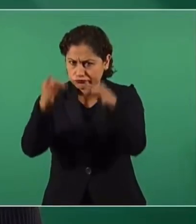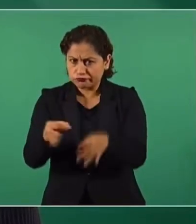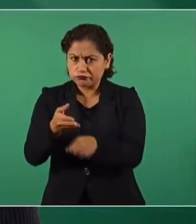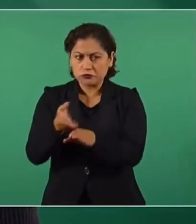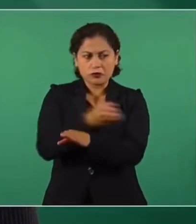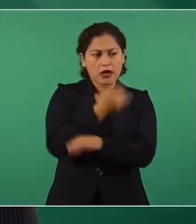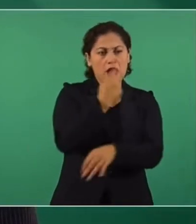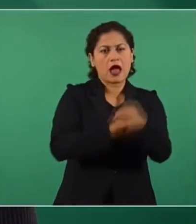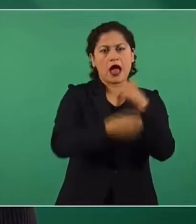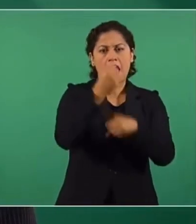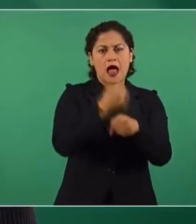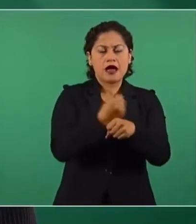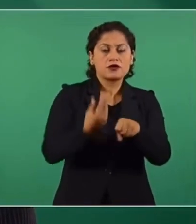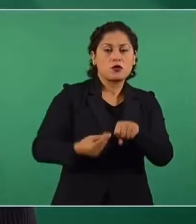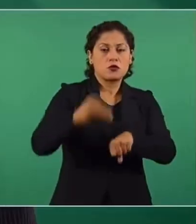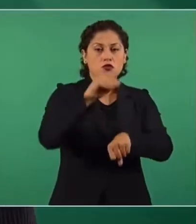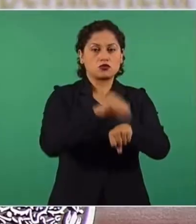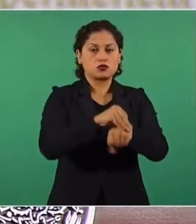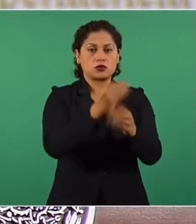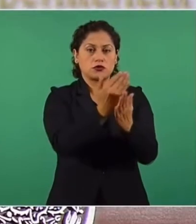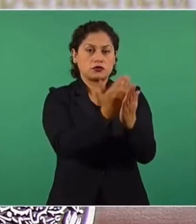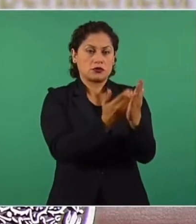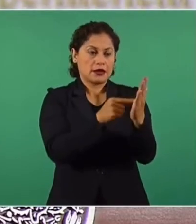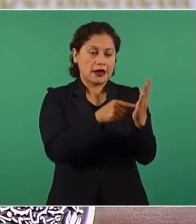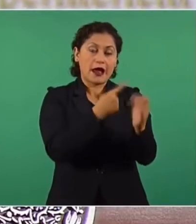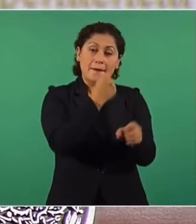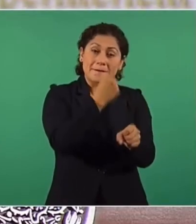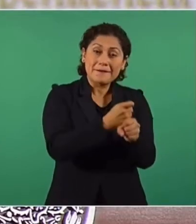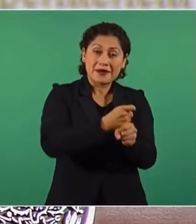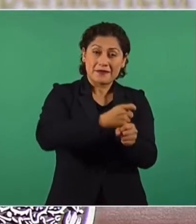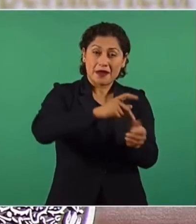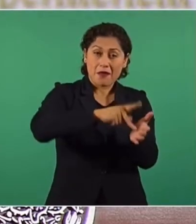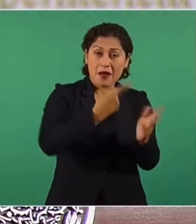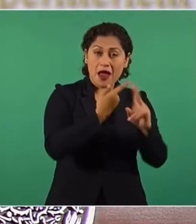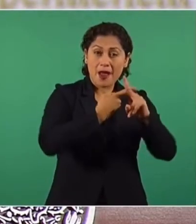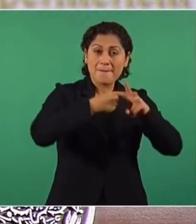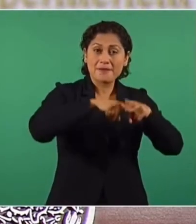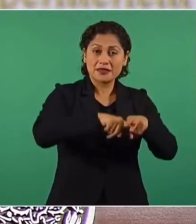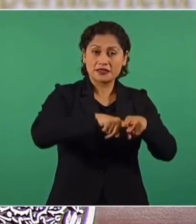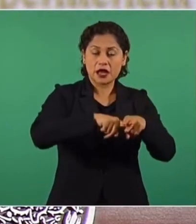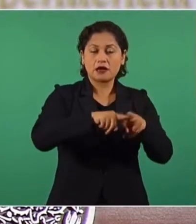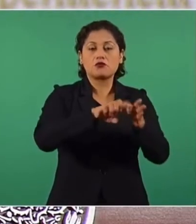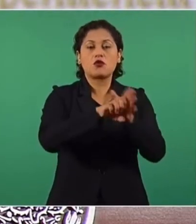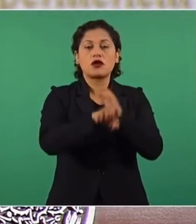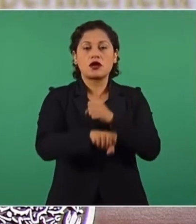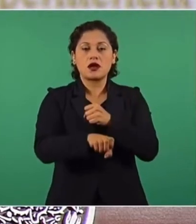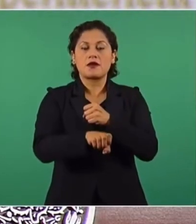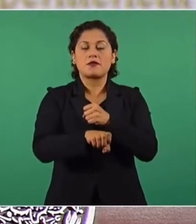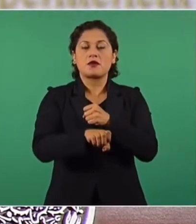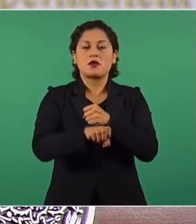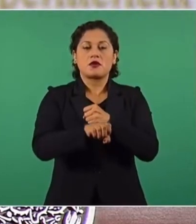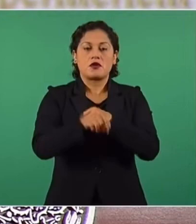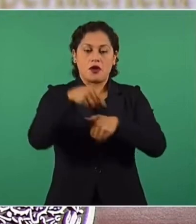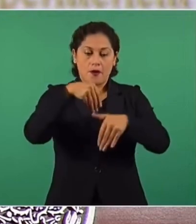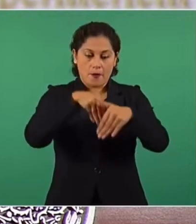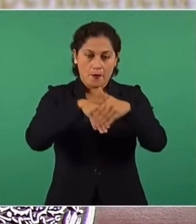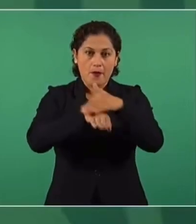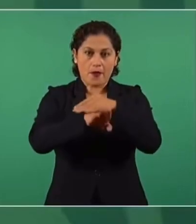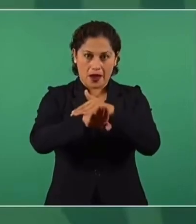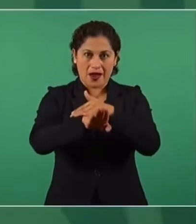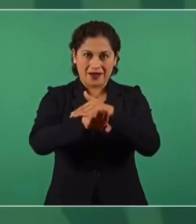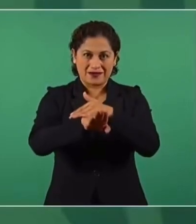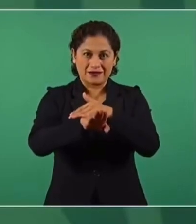que se hace en el primer protocolo de lo que es precisamente el filtro. Un primer filtro, recordemos, que es en casa,